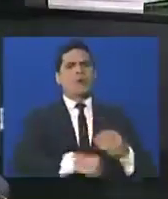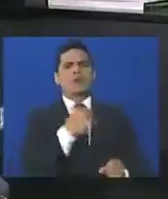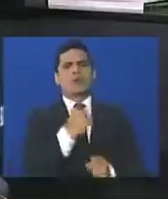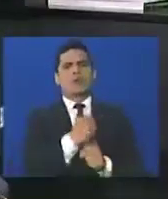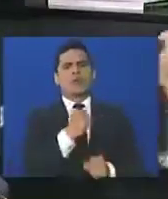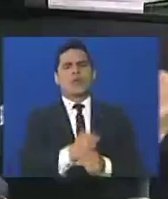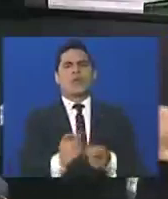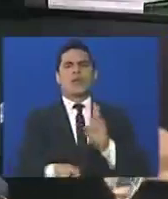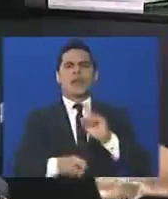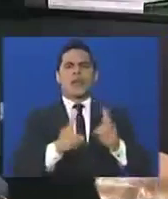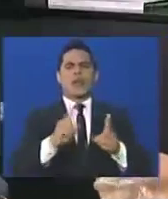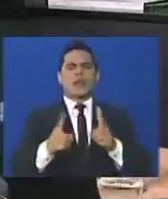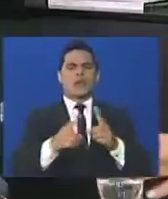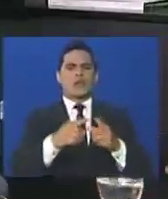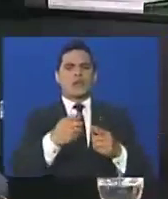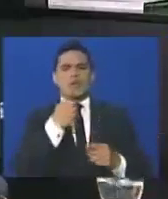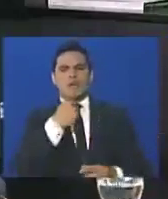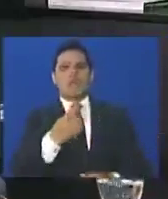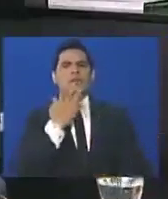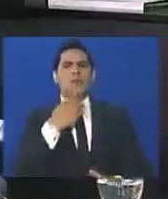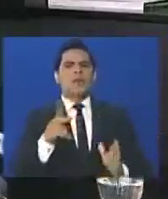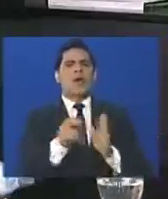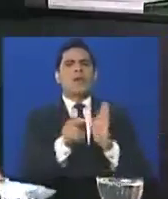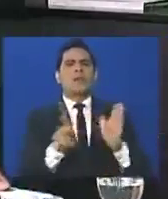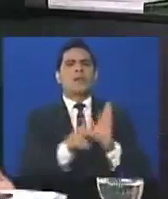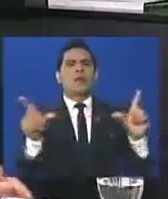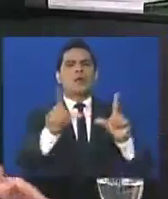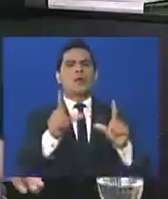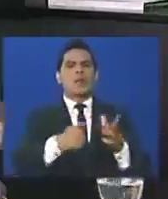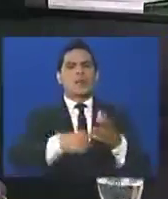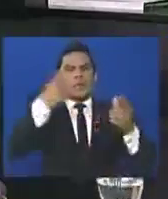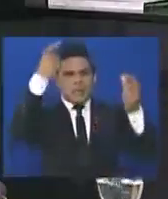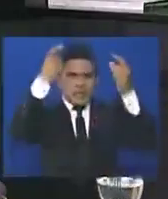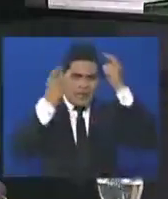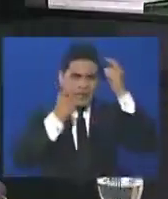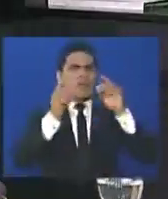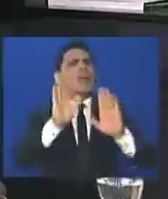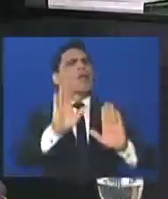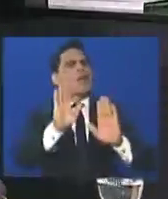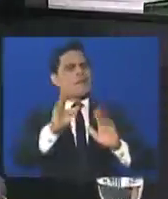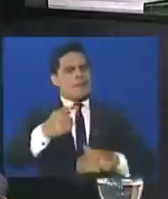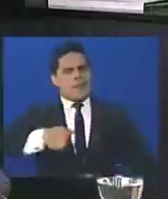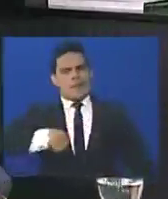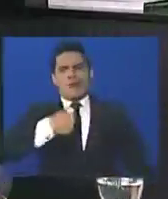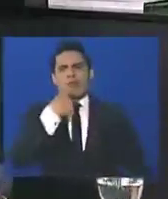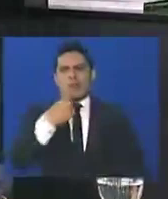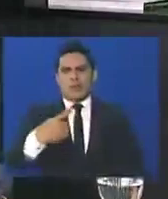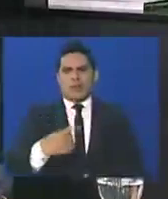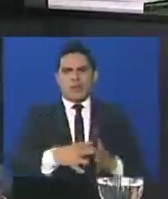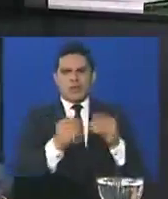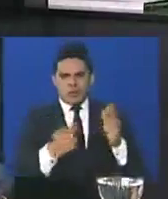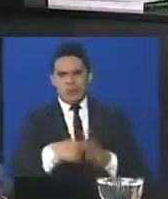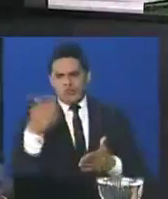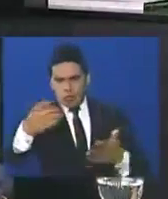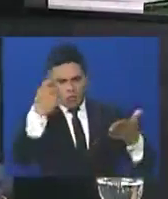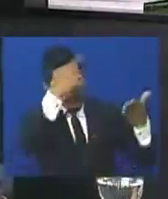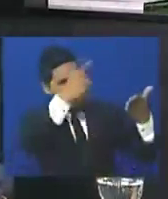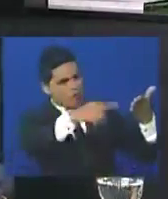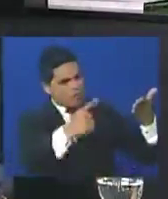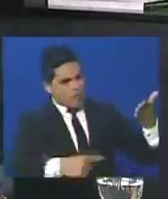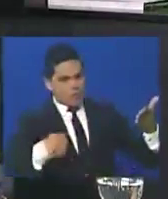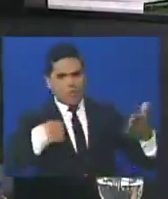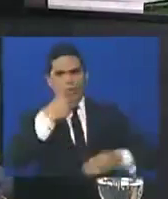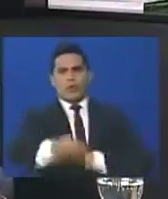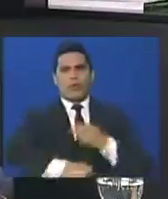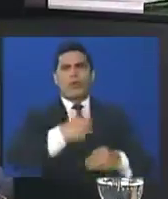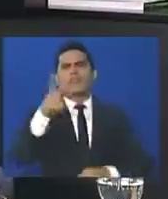en algunos comentarios. Bueno, el programa se tornó chavista y yo quiero decirle al país que me revisen todo, todo lo que he